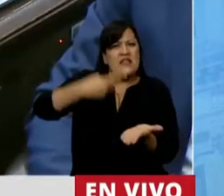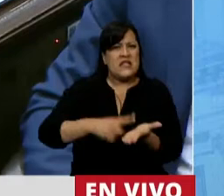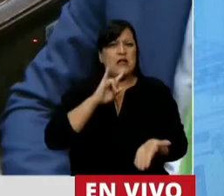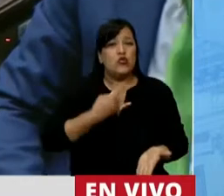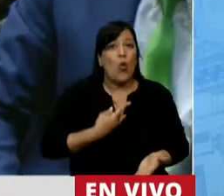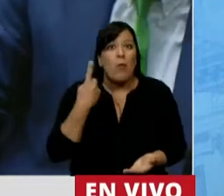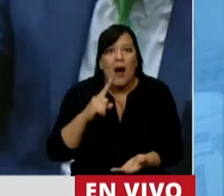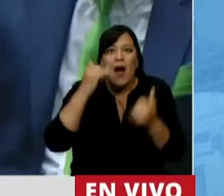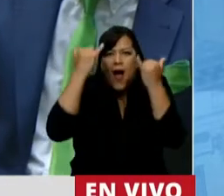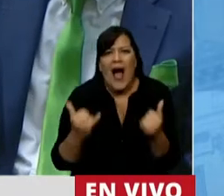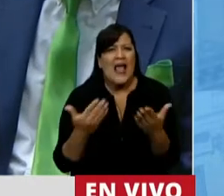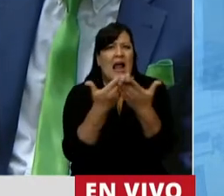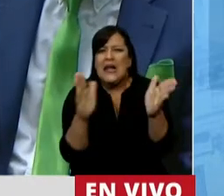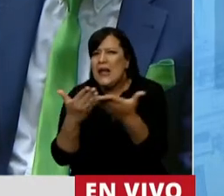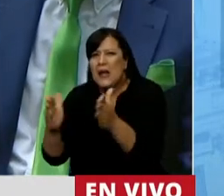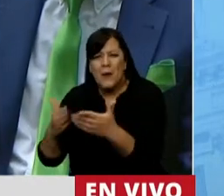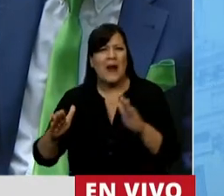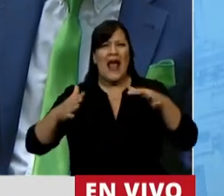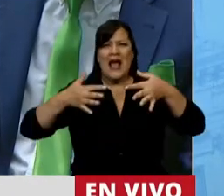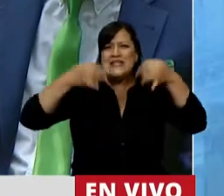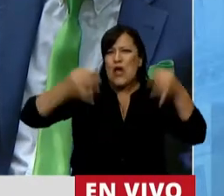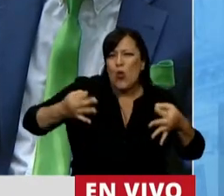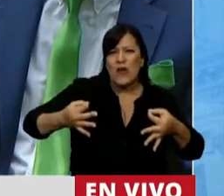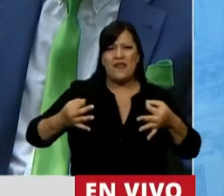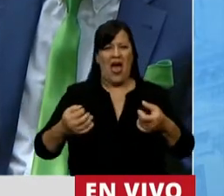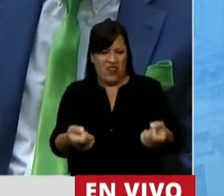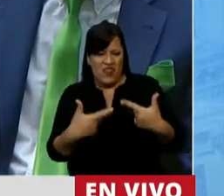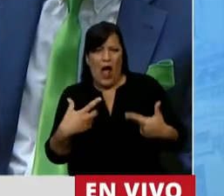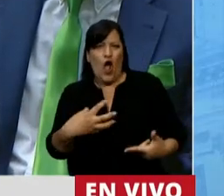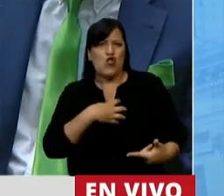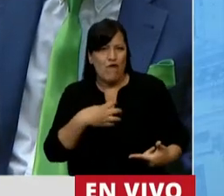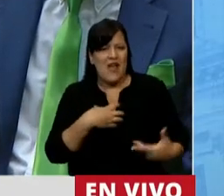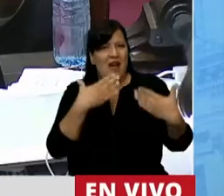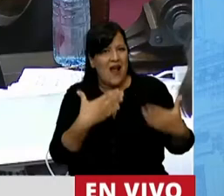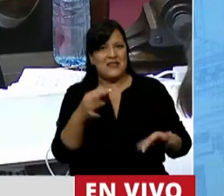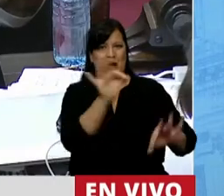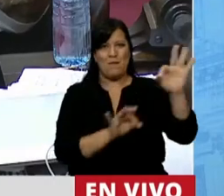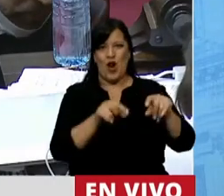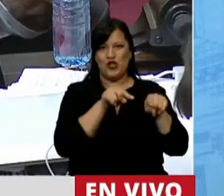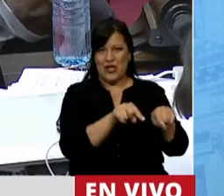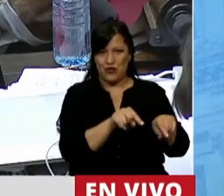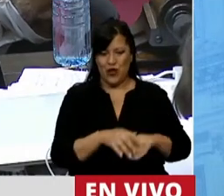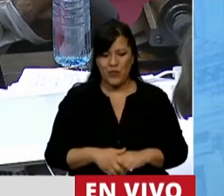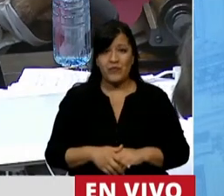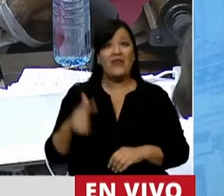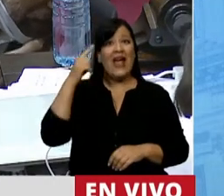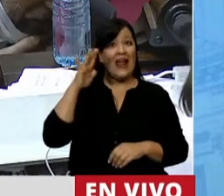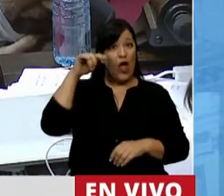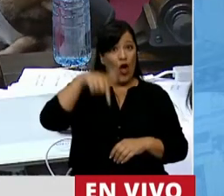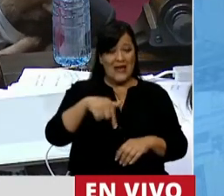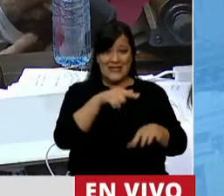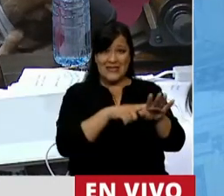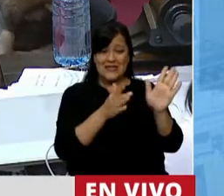Con libertad, con seguridad, con confianza. Creo, señor Presidente, que este es un